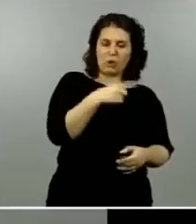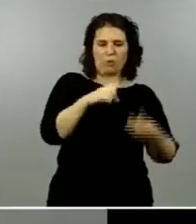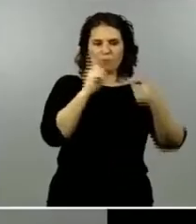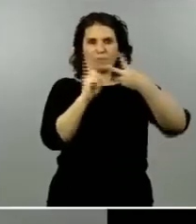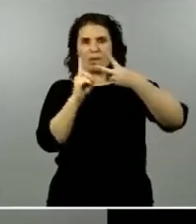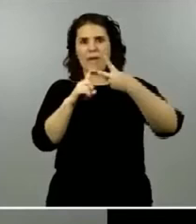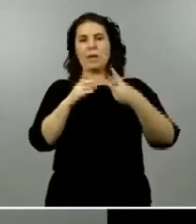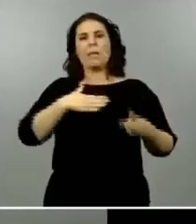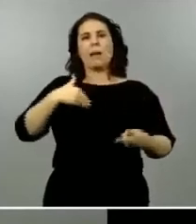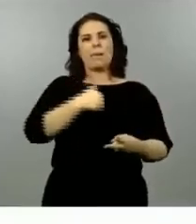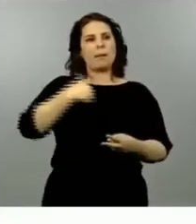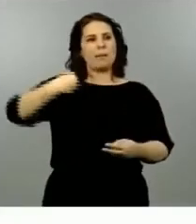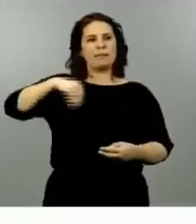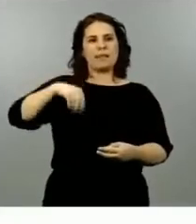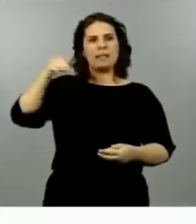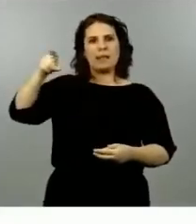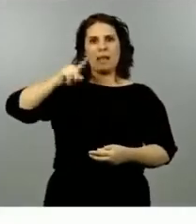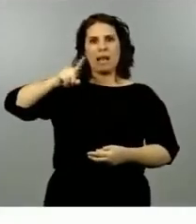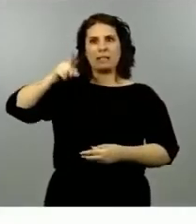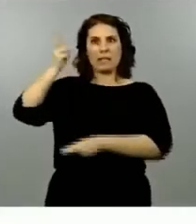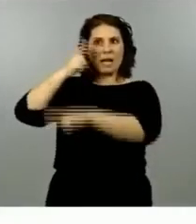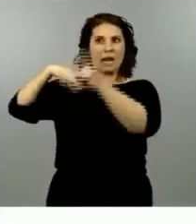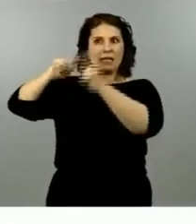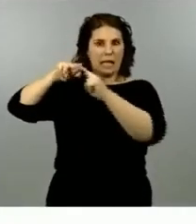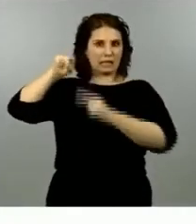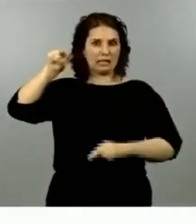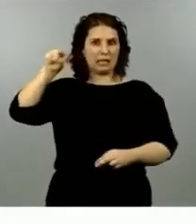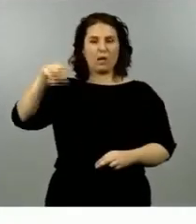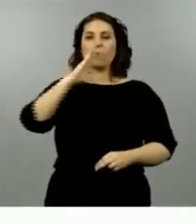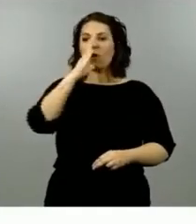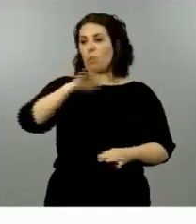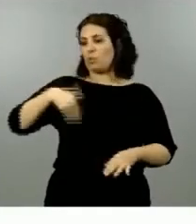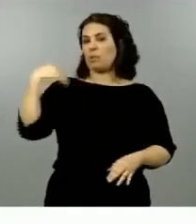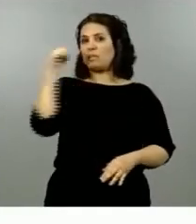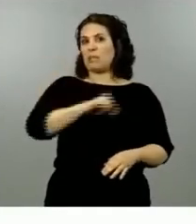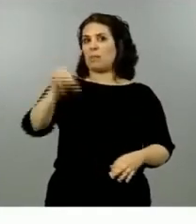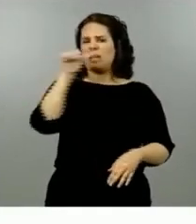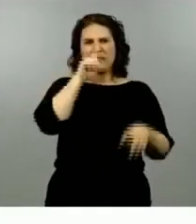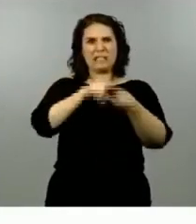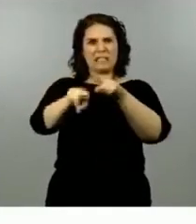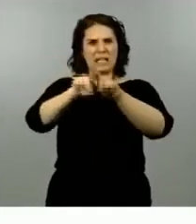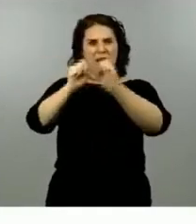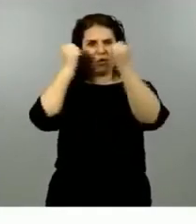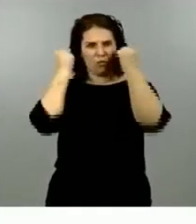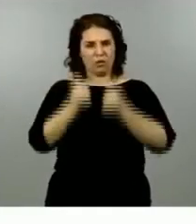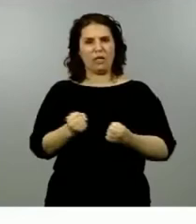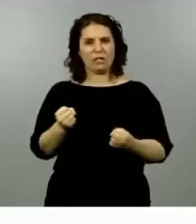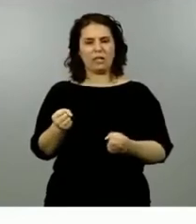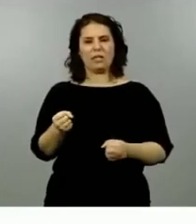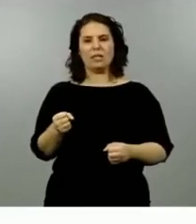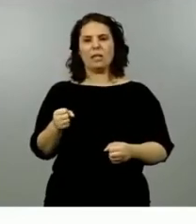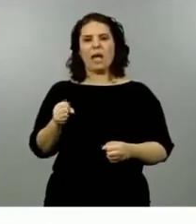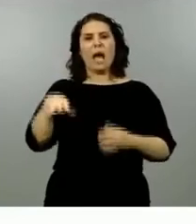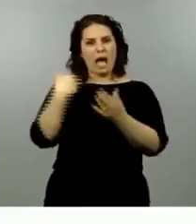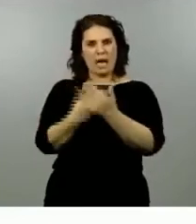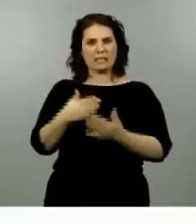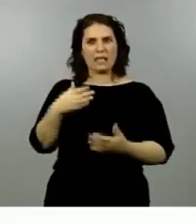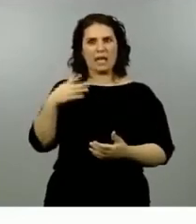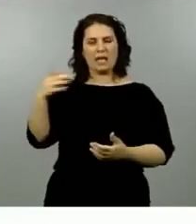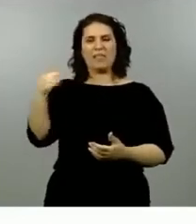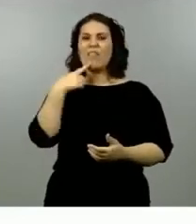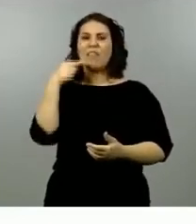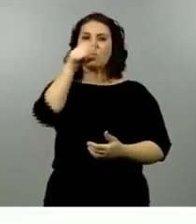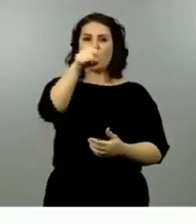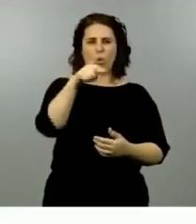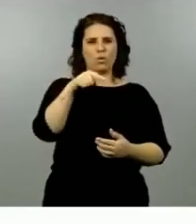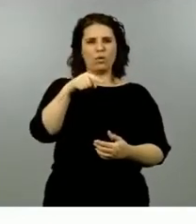ha sido muy criticado estas semanas por parte de su gobierno que le ha llegado a acusar de desleal yo quería saber si hoy